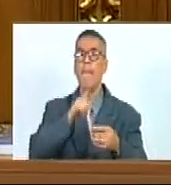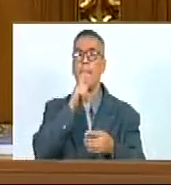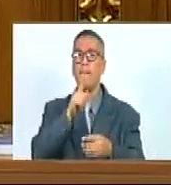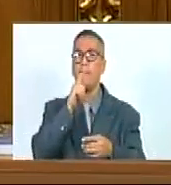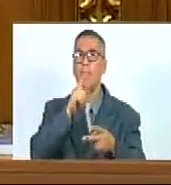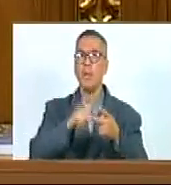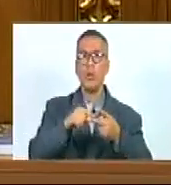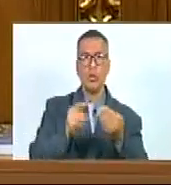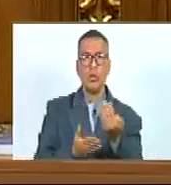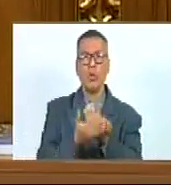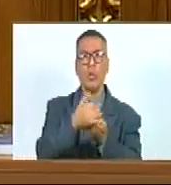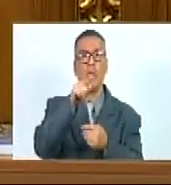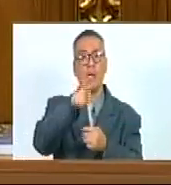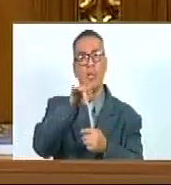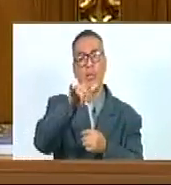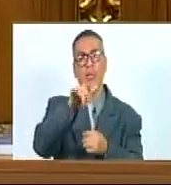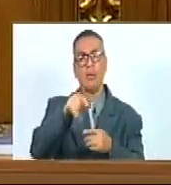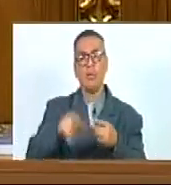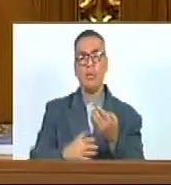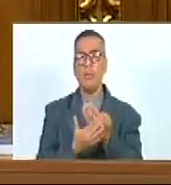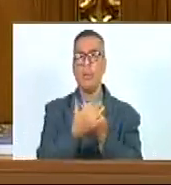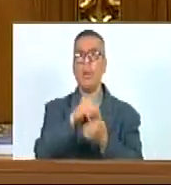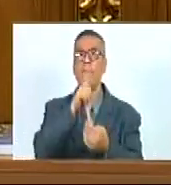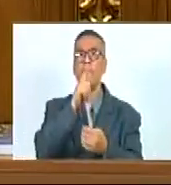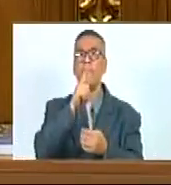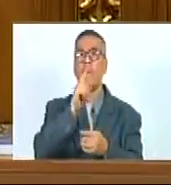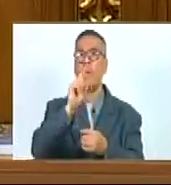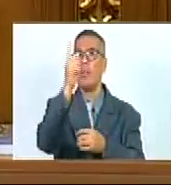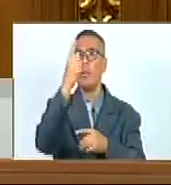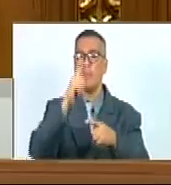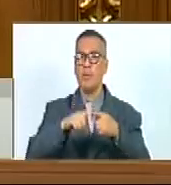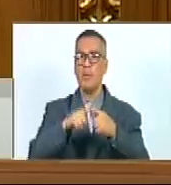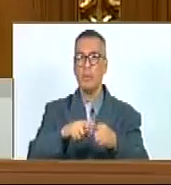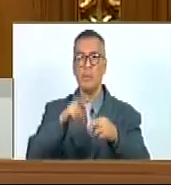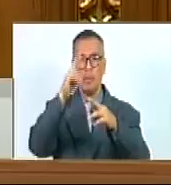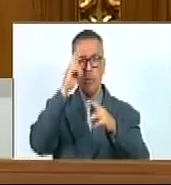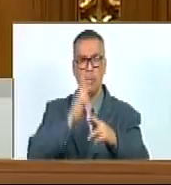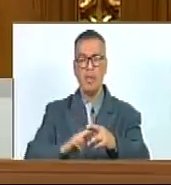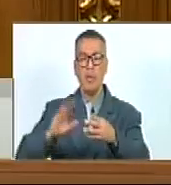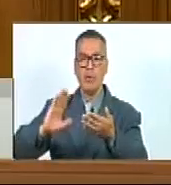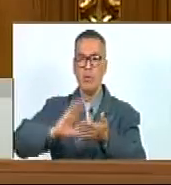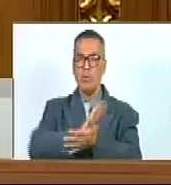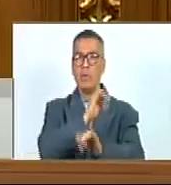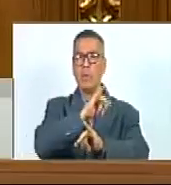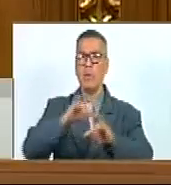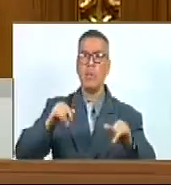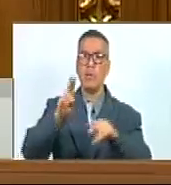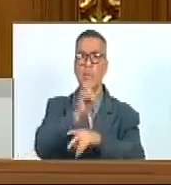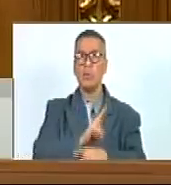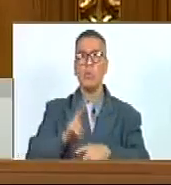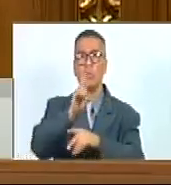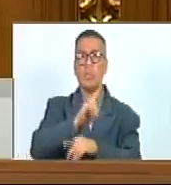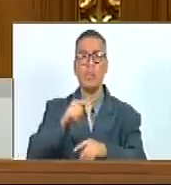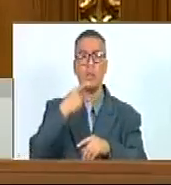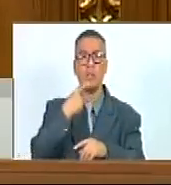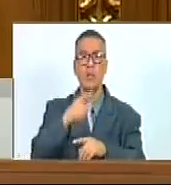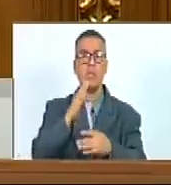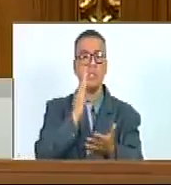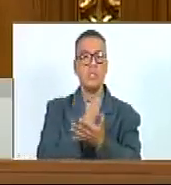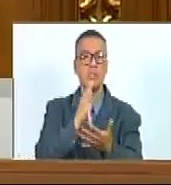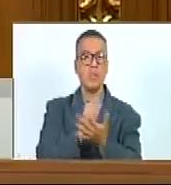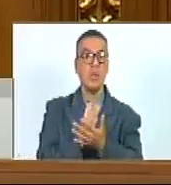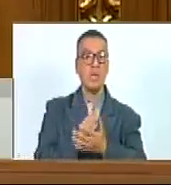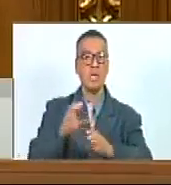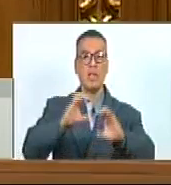disfracemos este mal Esta es la principal razón De la destrucción Usando como excusa Siempre la